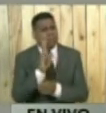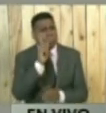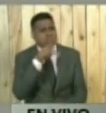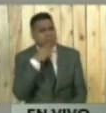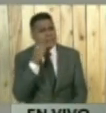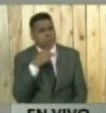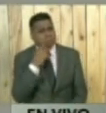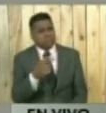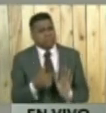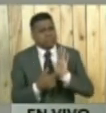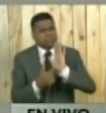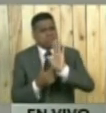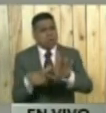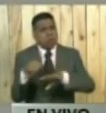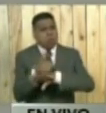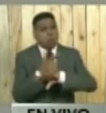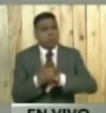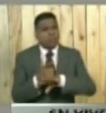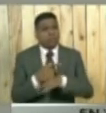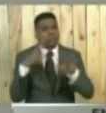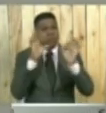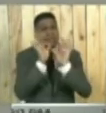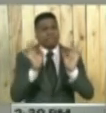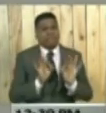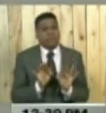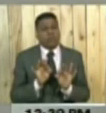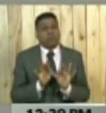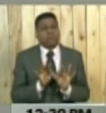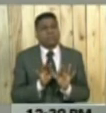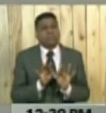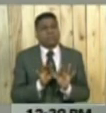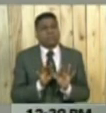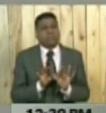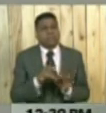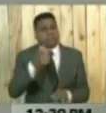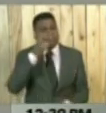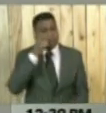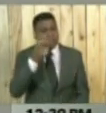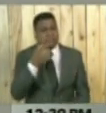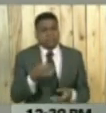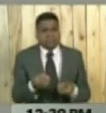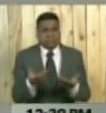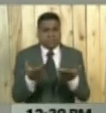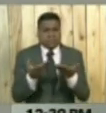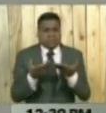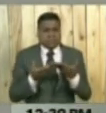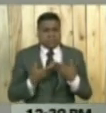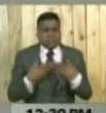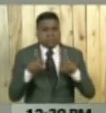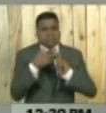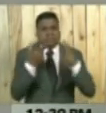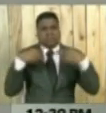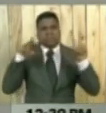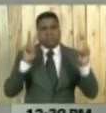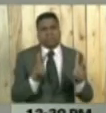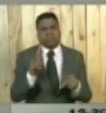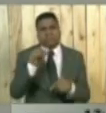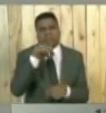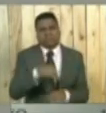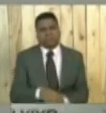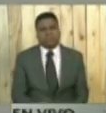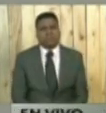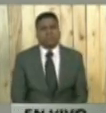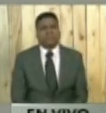pública en materia de seguridad ciudadana que nos permita garantizar la paz en nuestro territorio.